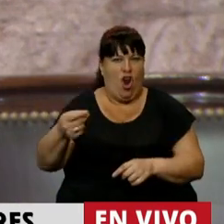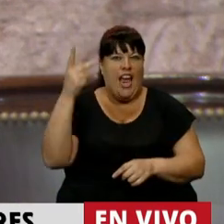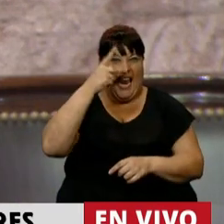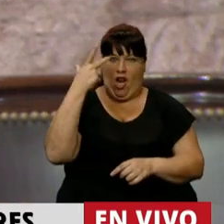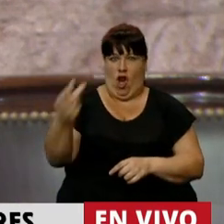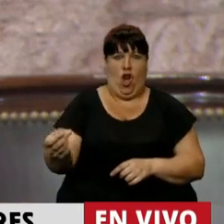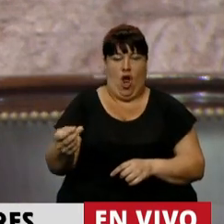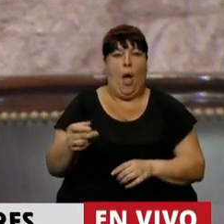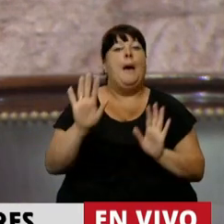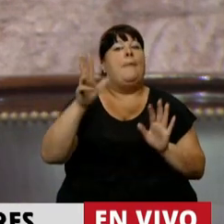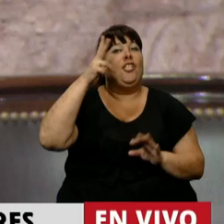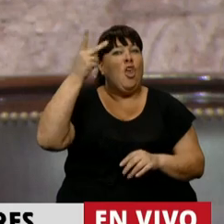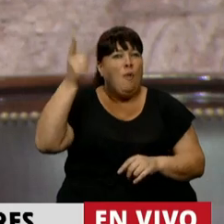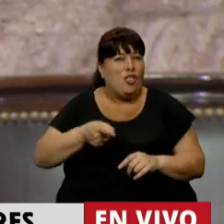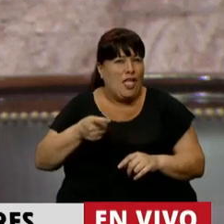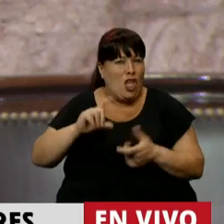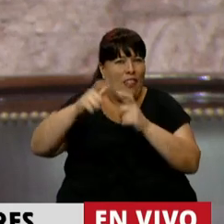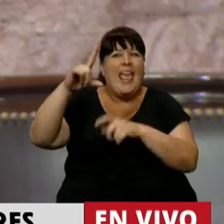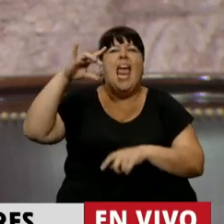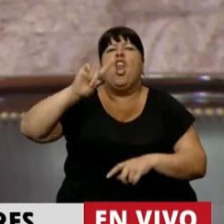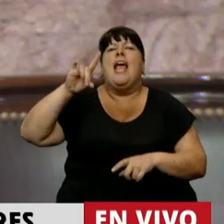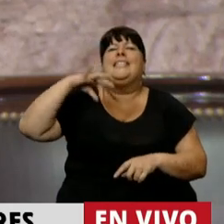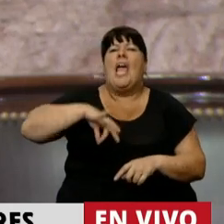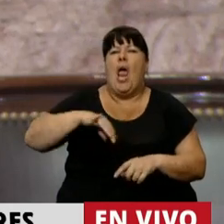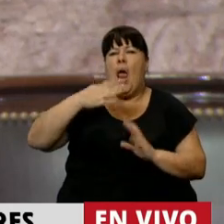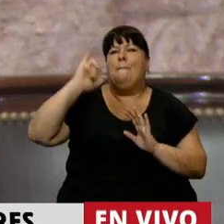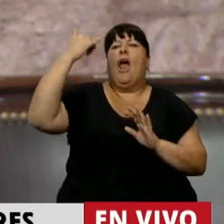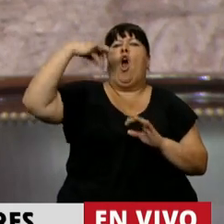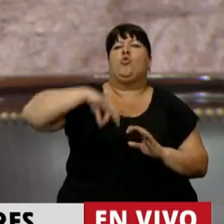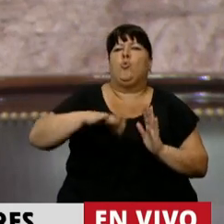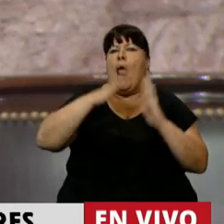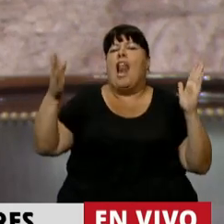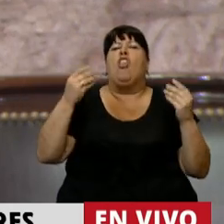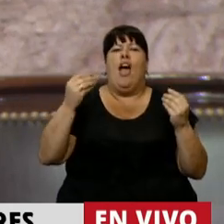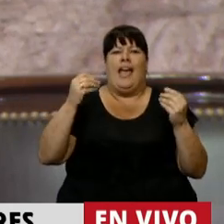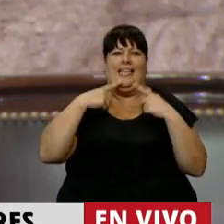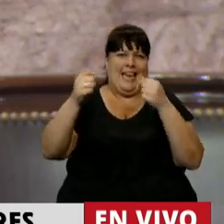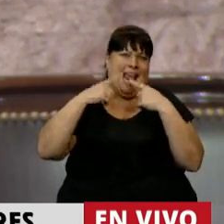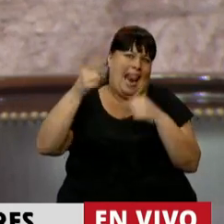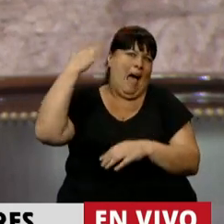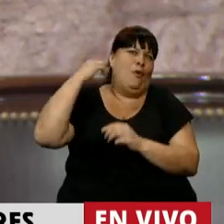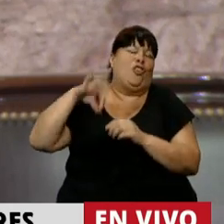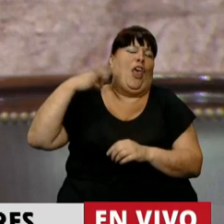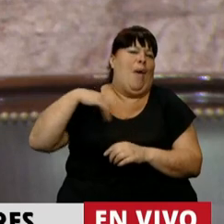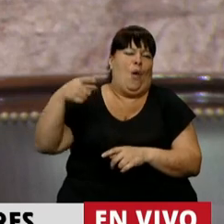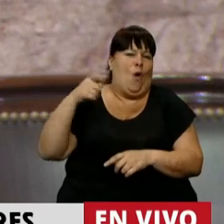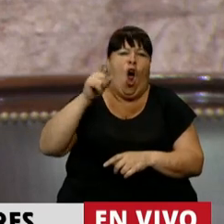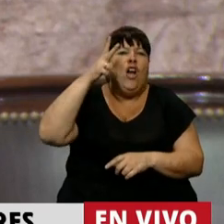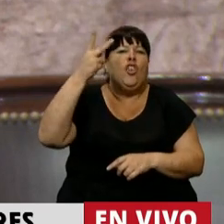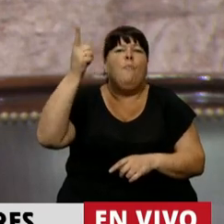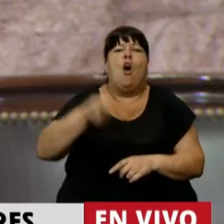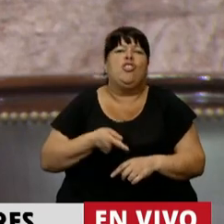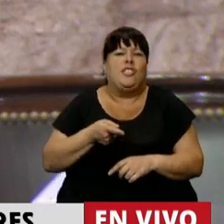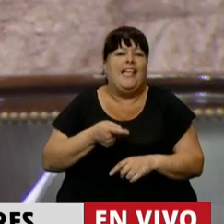Kirchner, pero el 82% móvil no del salario, del último mejor salario que es el reclamo histórico de los jubilados, el 82